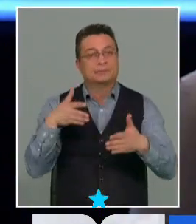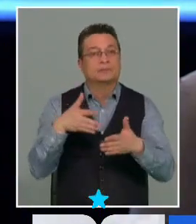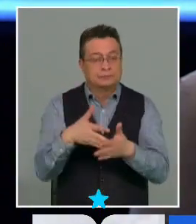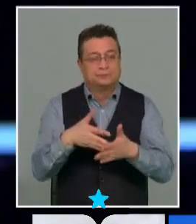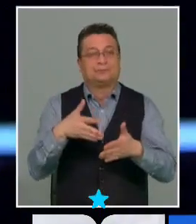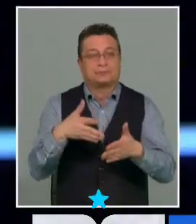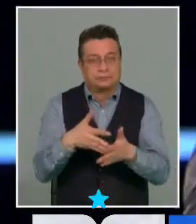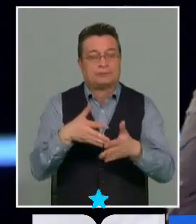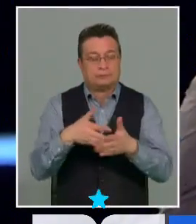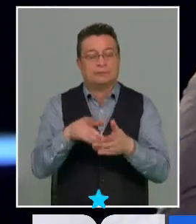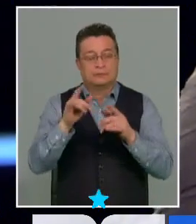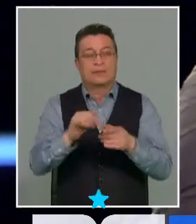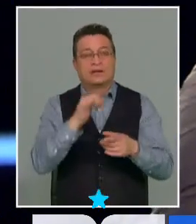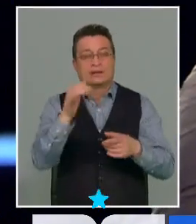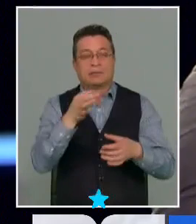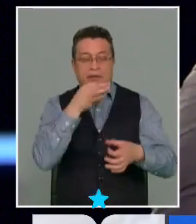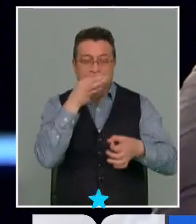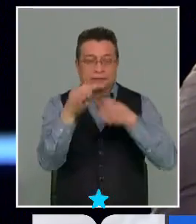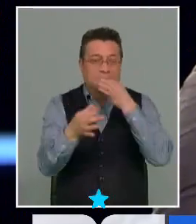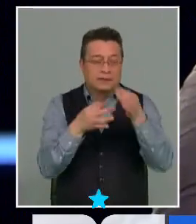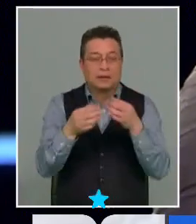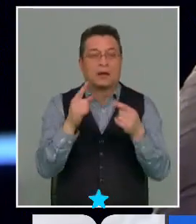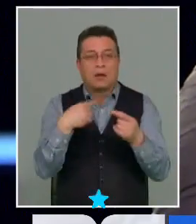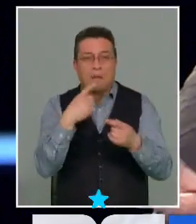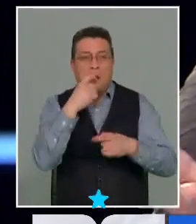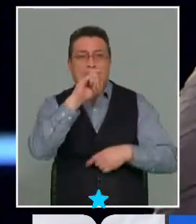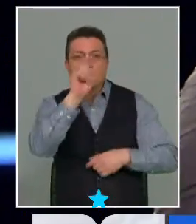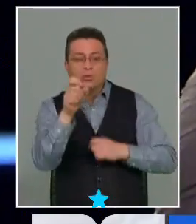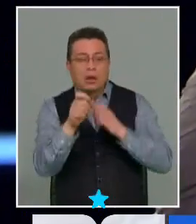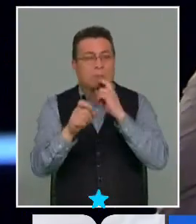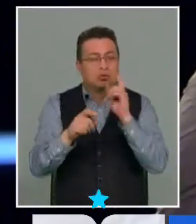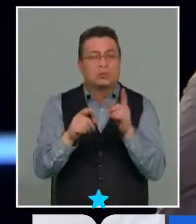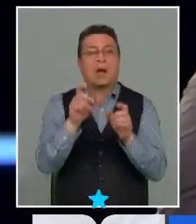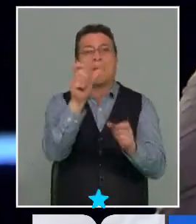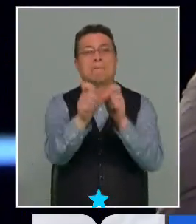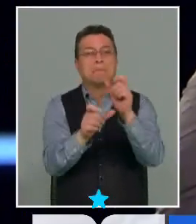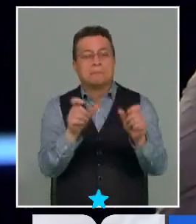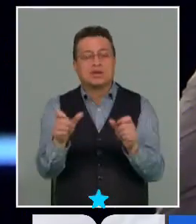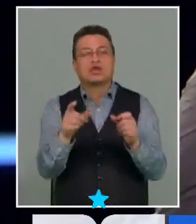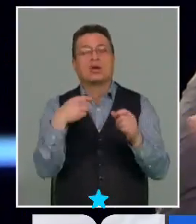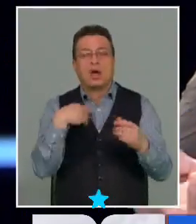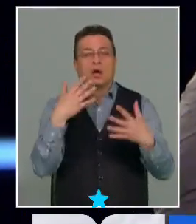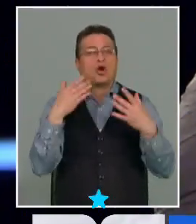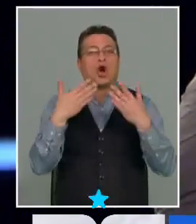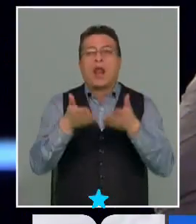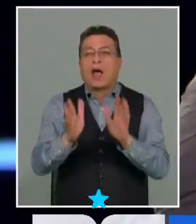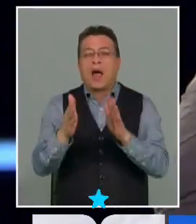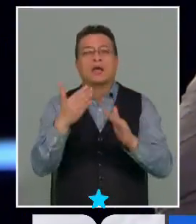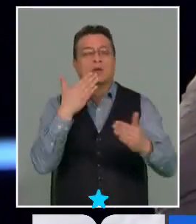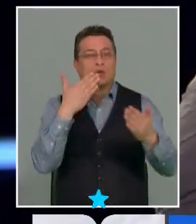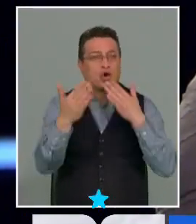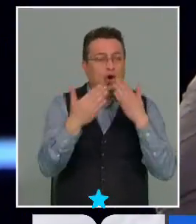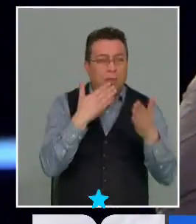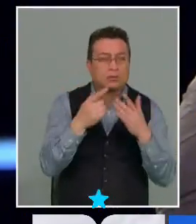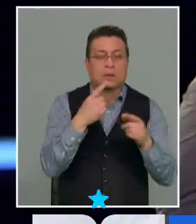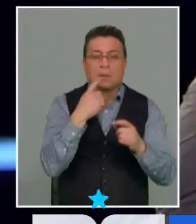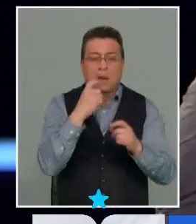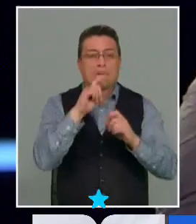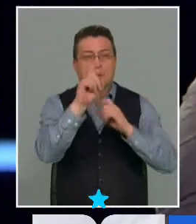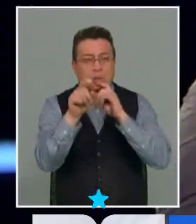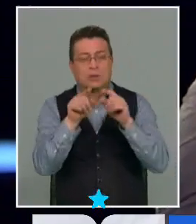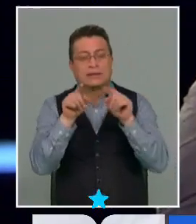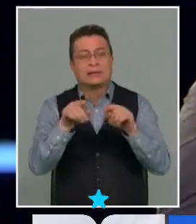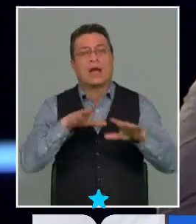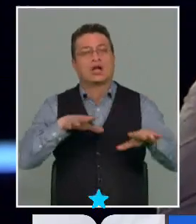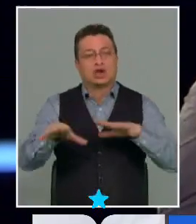finalmente siempre hablamos y lo que nos preguntamos la gente común y corriente que hoy día estamos en la calle que conversamos con nuestra familia nos preguntamos este